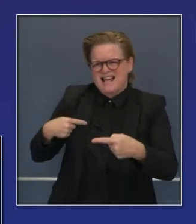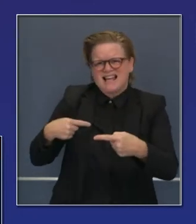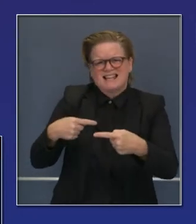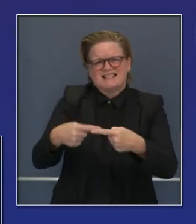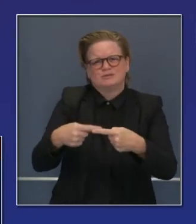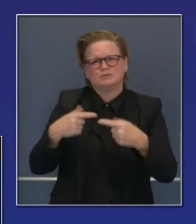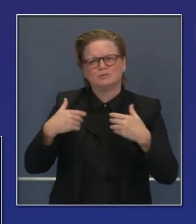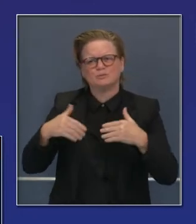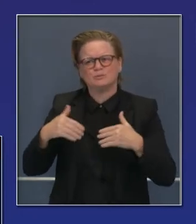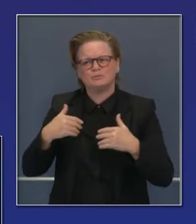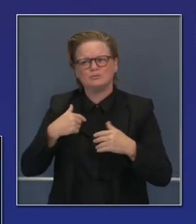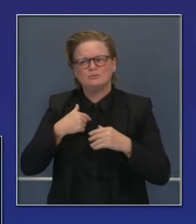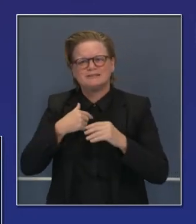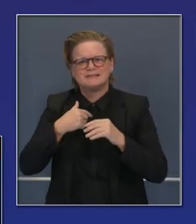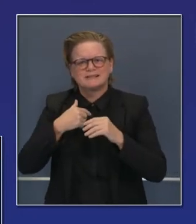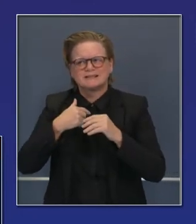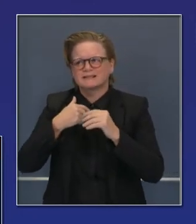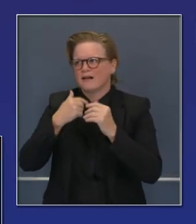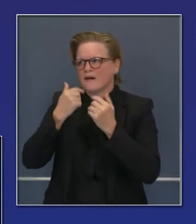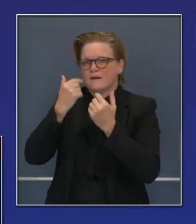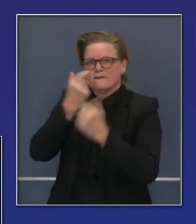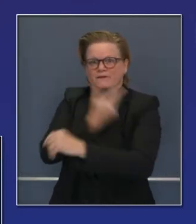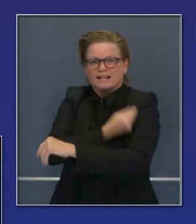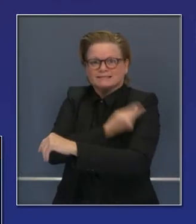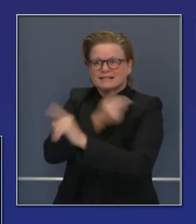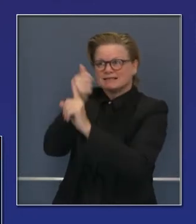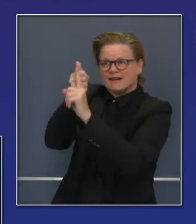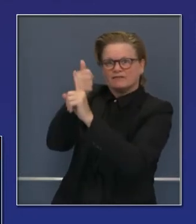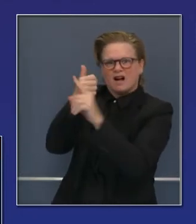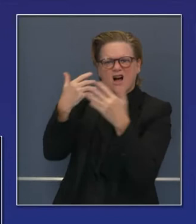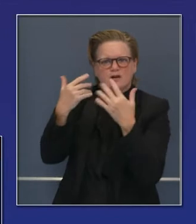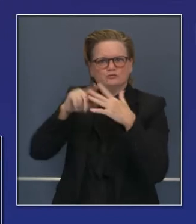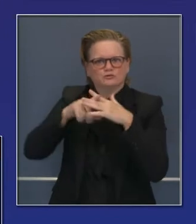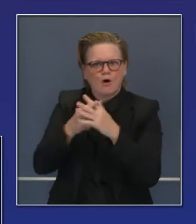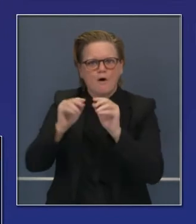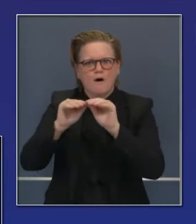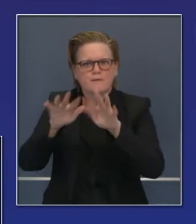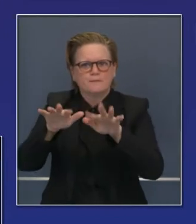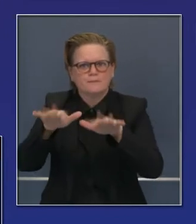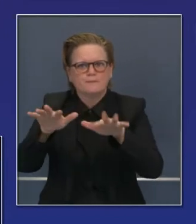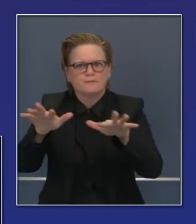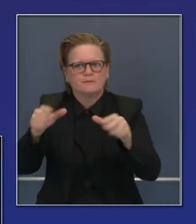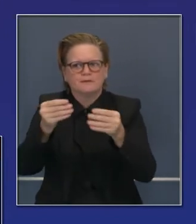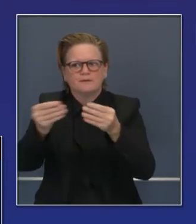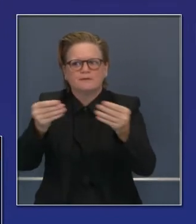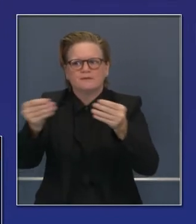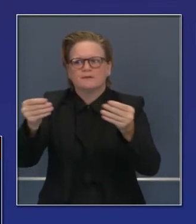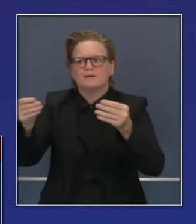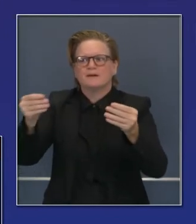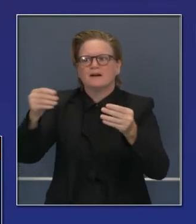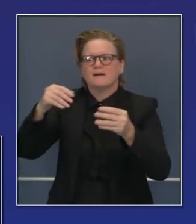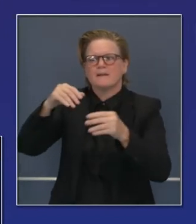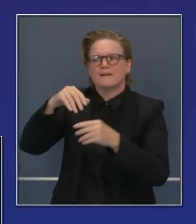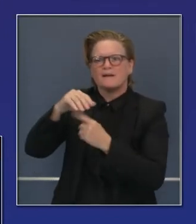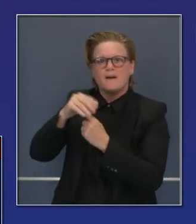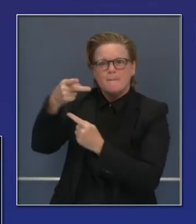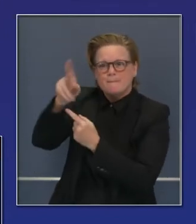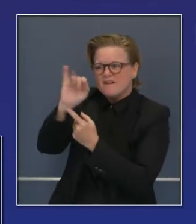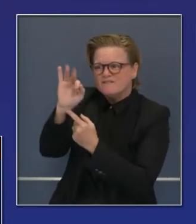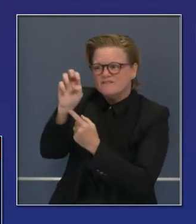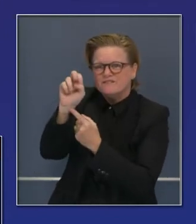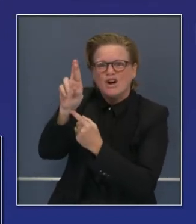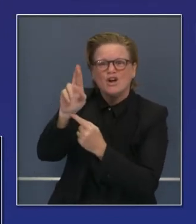vacuna se está desarrollando. Será distribuida. No por un distribuidor, sino por muchos. No solo Pfizer, Moderna,